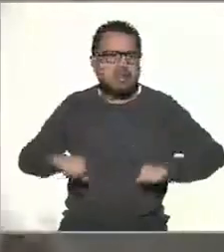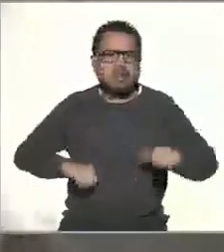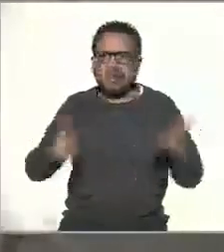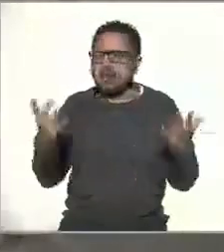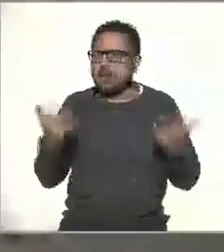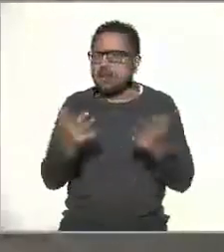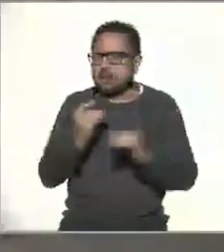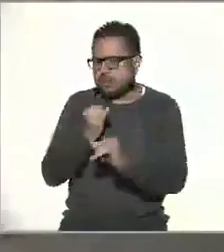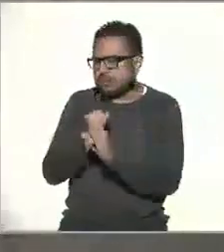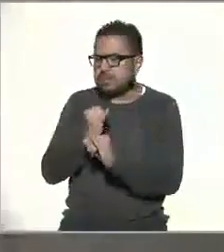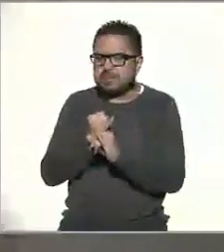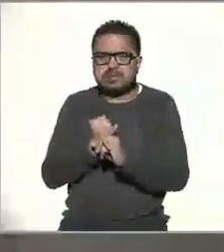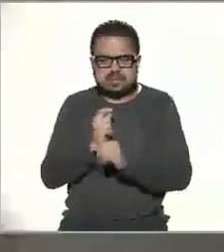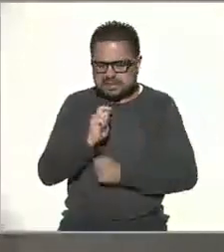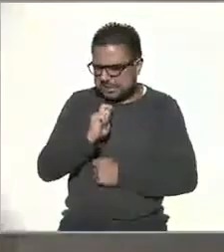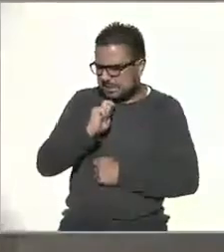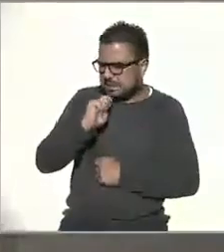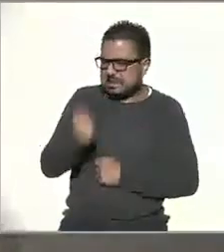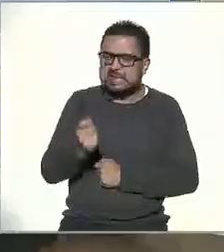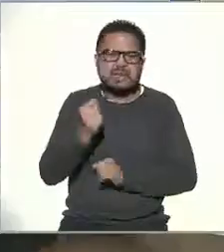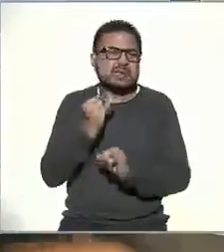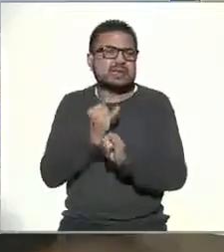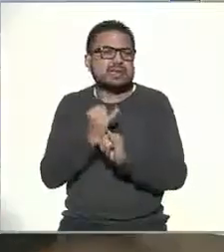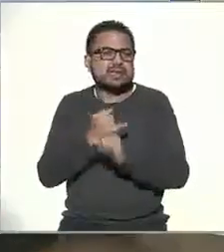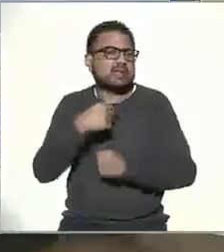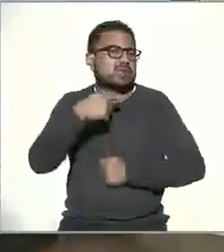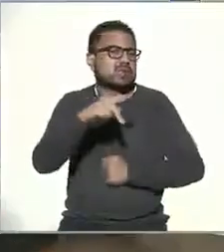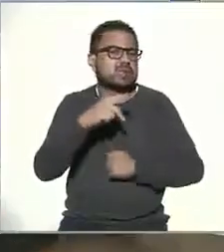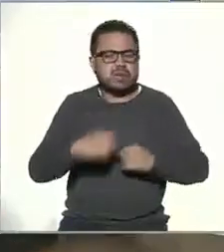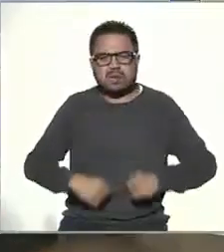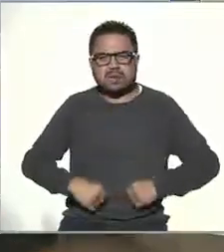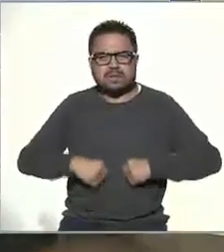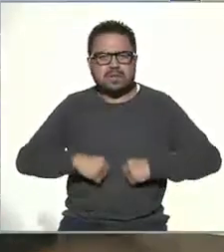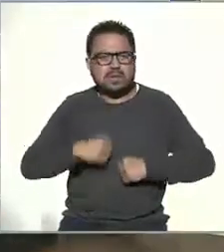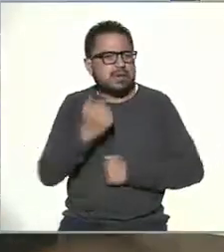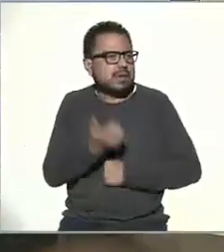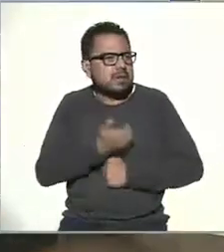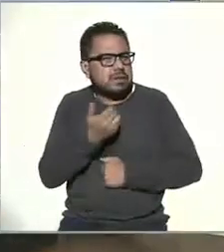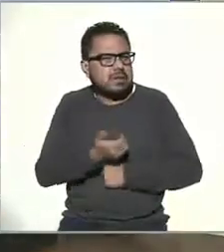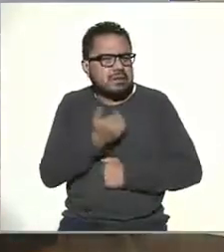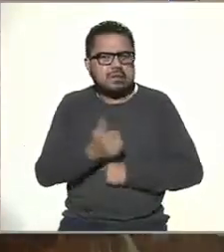Internet? ¿Qué ha significado Internet en tu vida cotidiana?